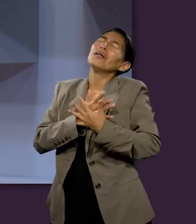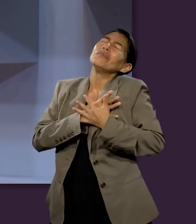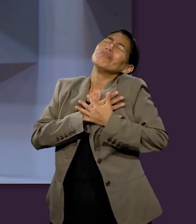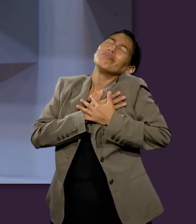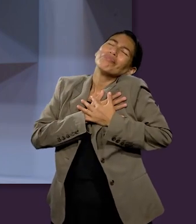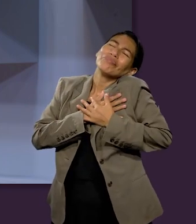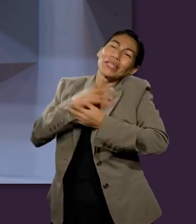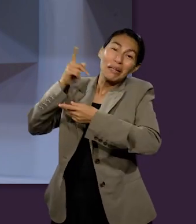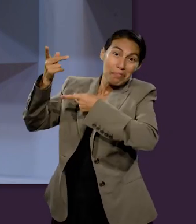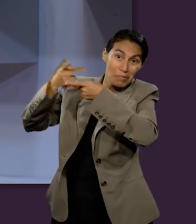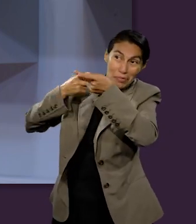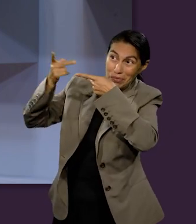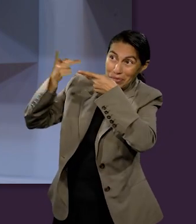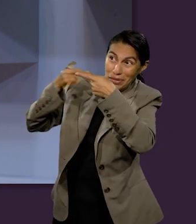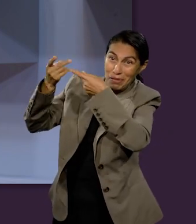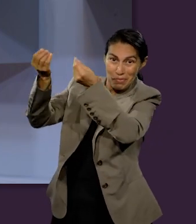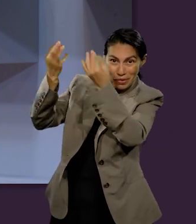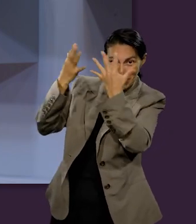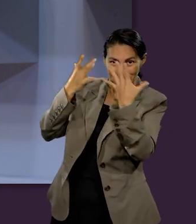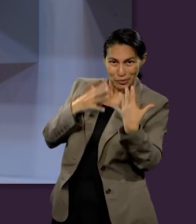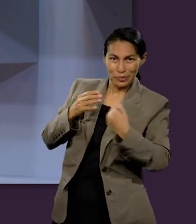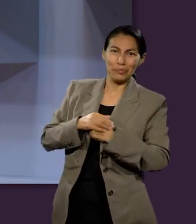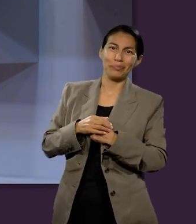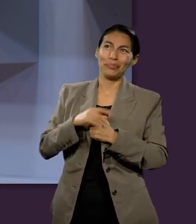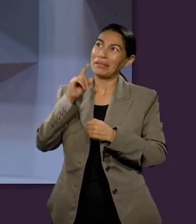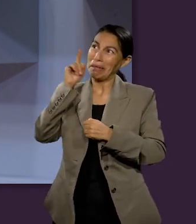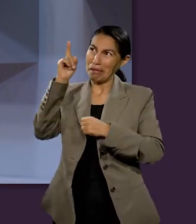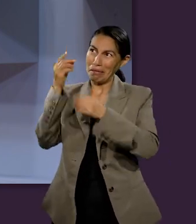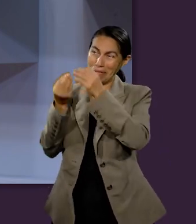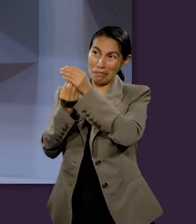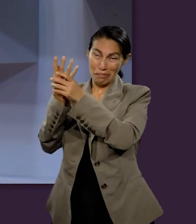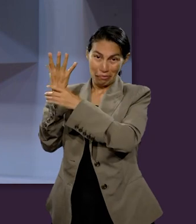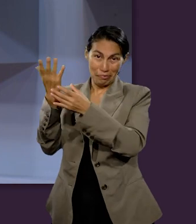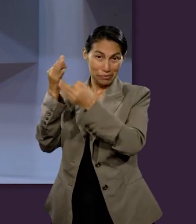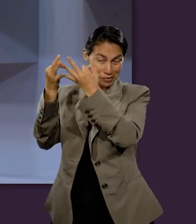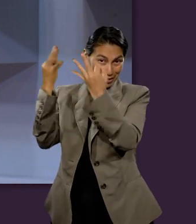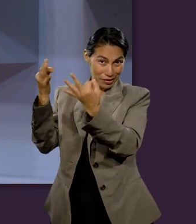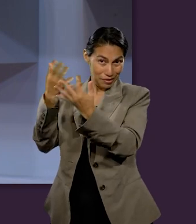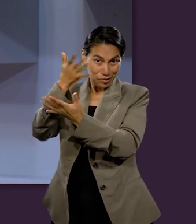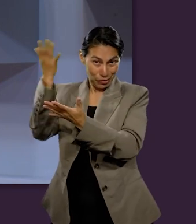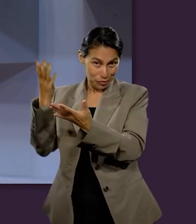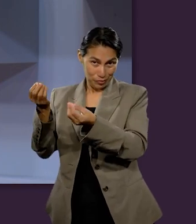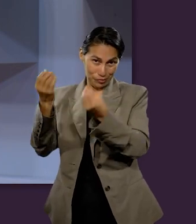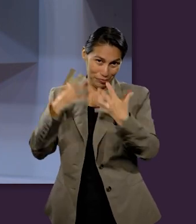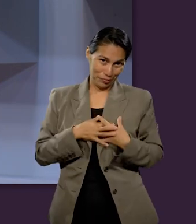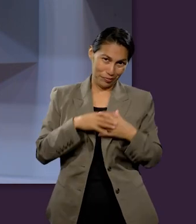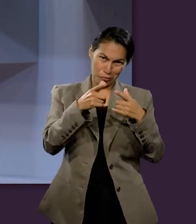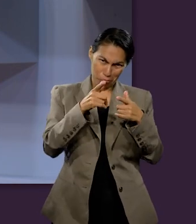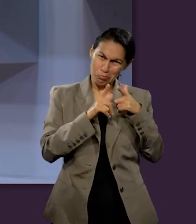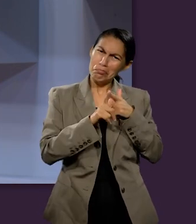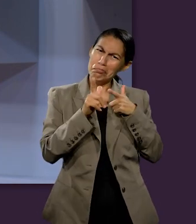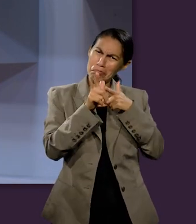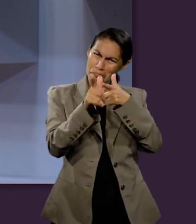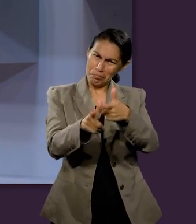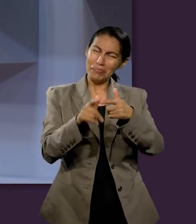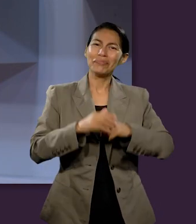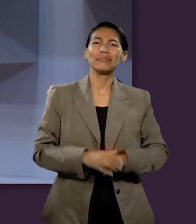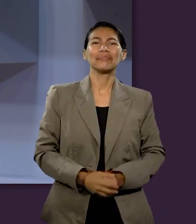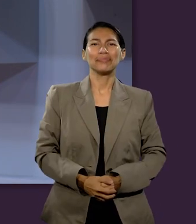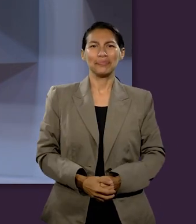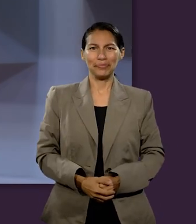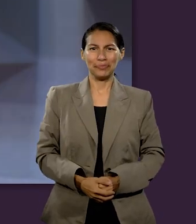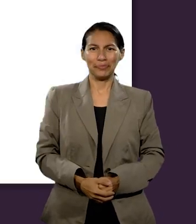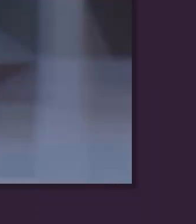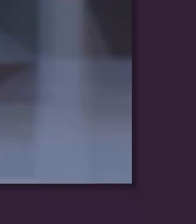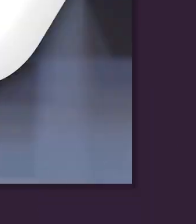que el Señor en su amor tiene preparados para nosotros en la tierra nueva. Así que no te despegues y sigue con